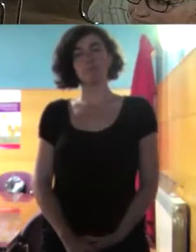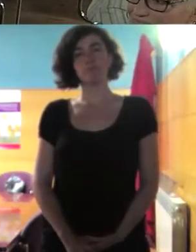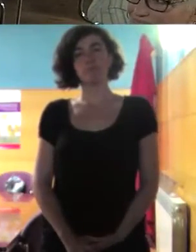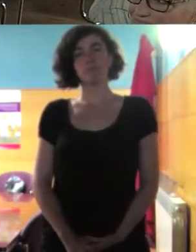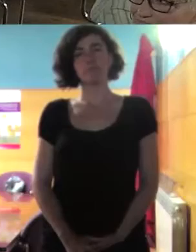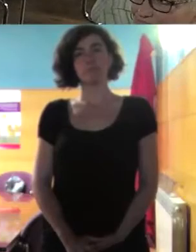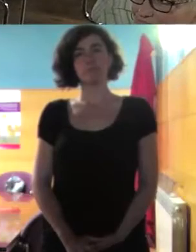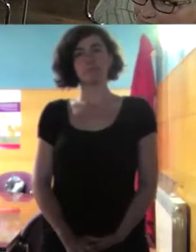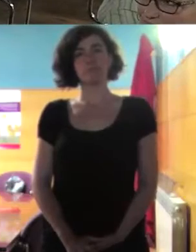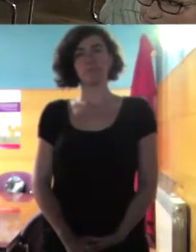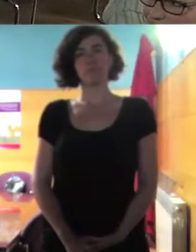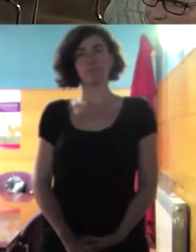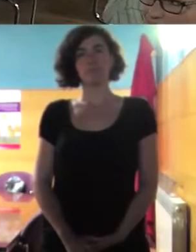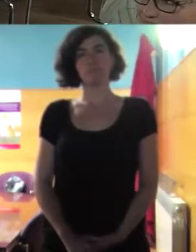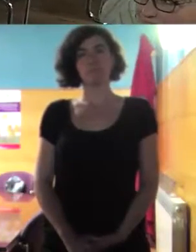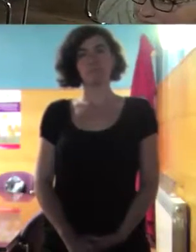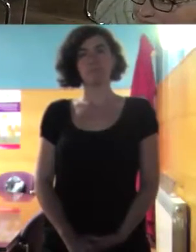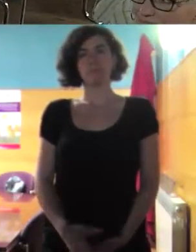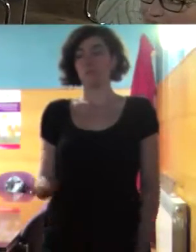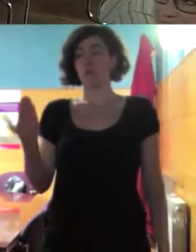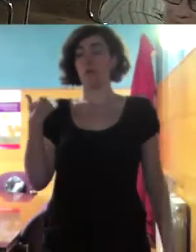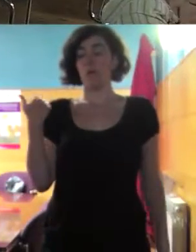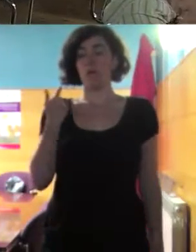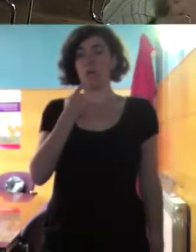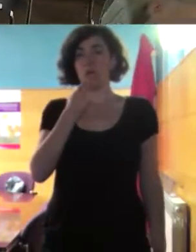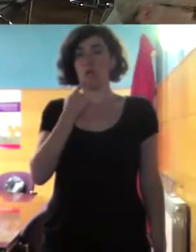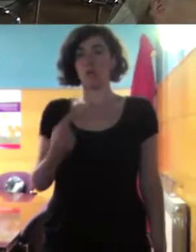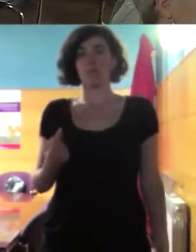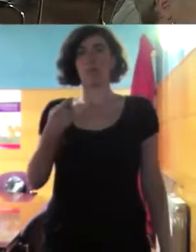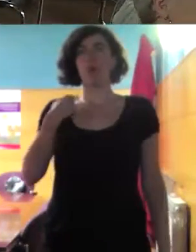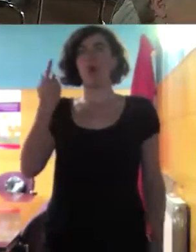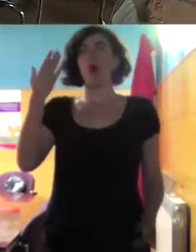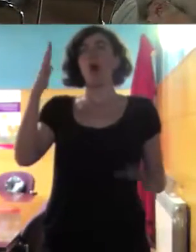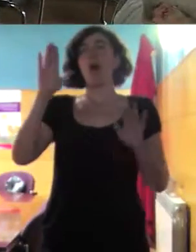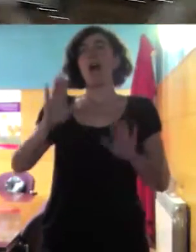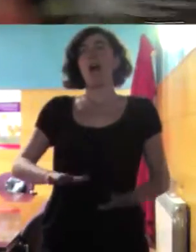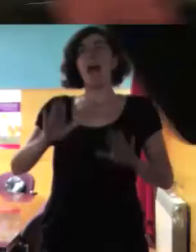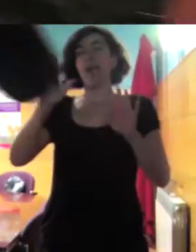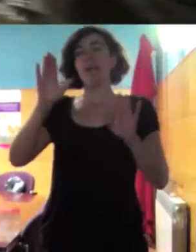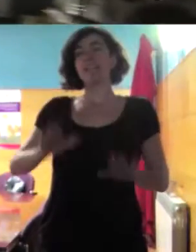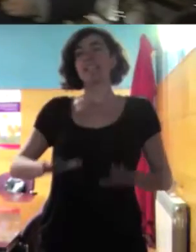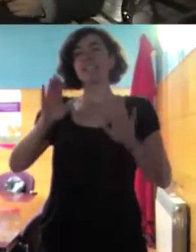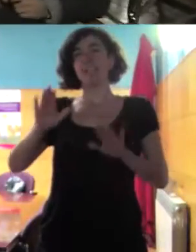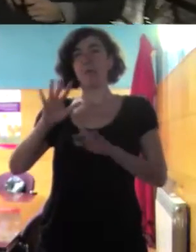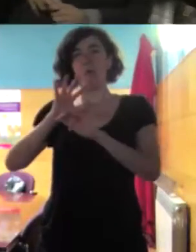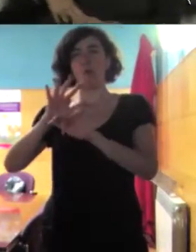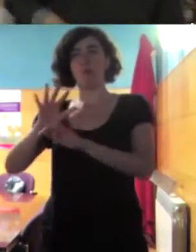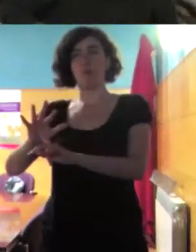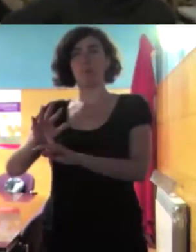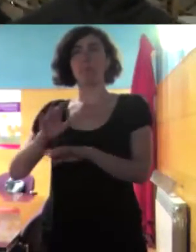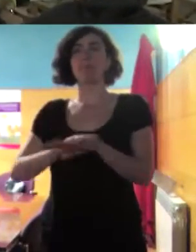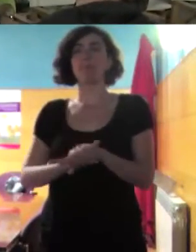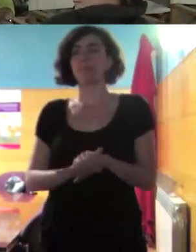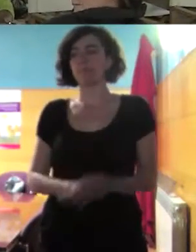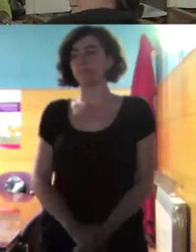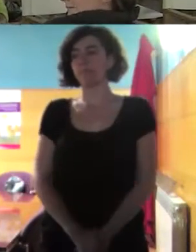cuando decimos o sea bueno tiene que ver con lo que has comentado de estandofobia y así pero también recordar yo misma me tengo que recordar a mí